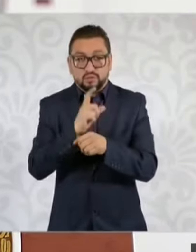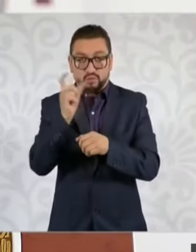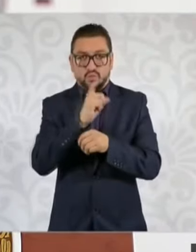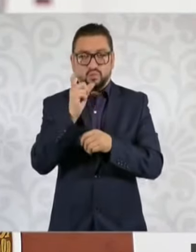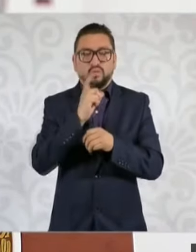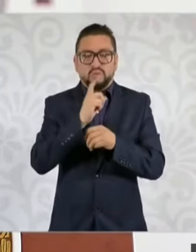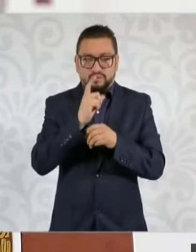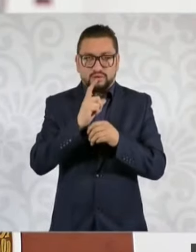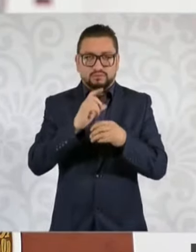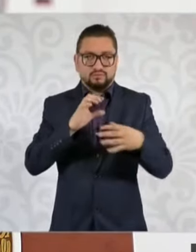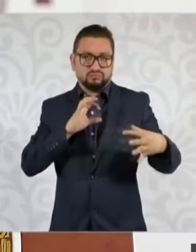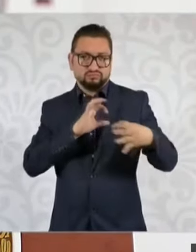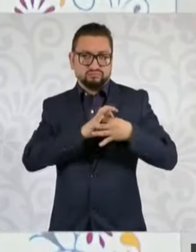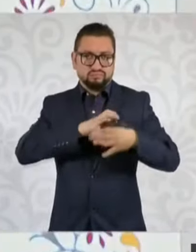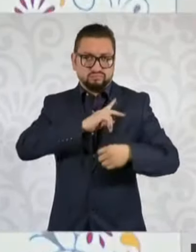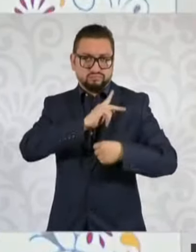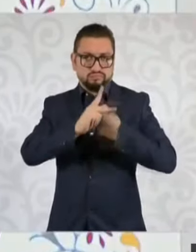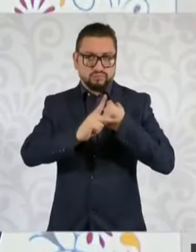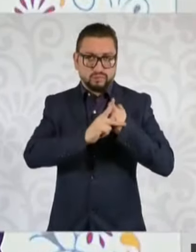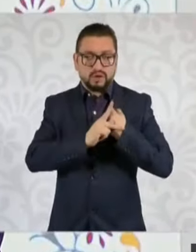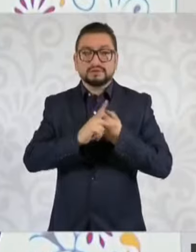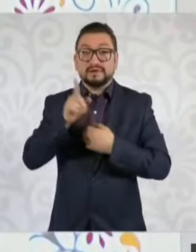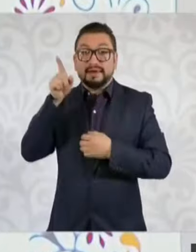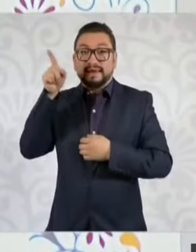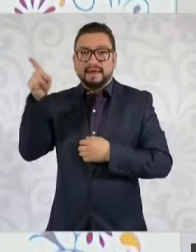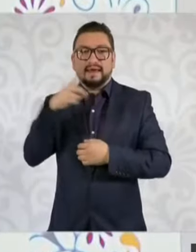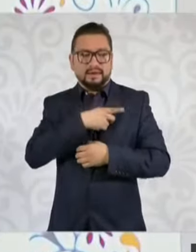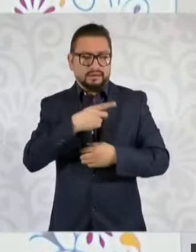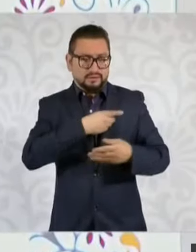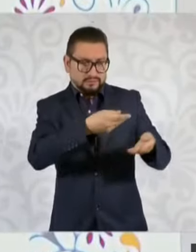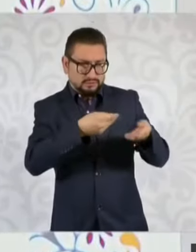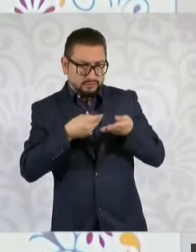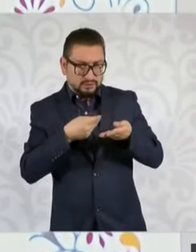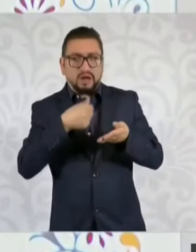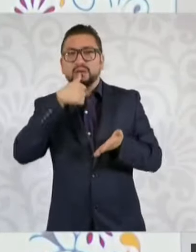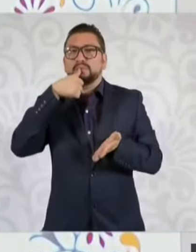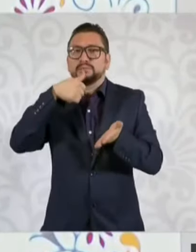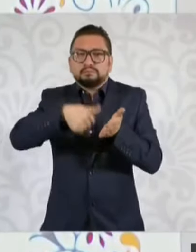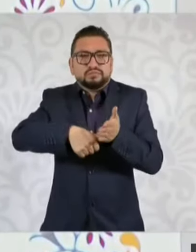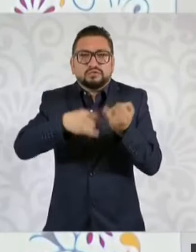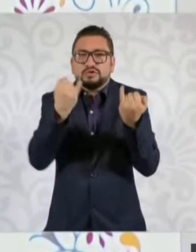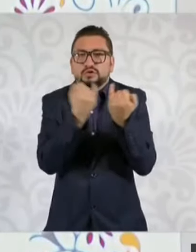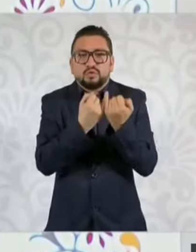diplomáticas? Una contestación en una carta.